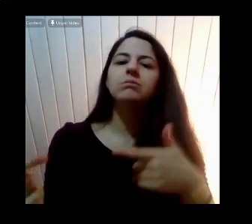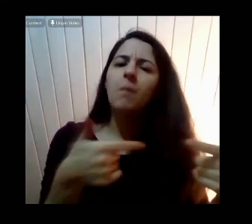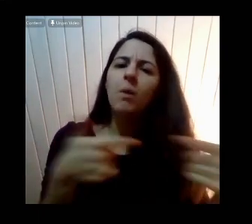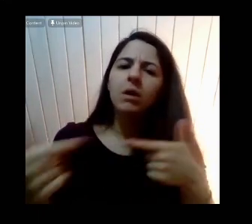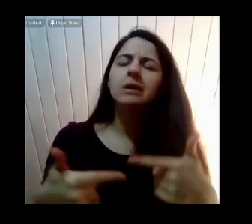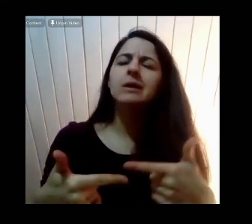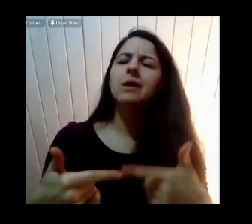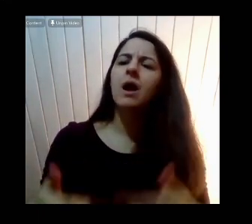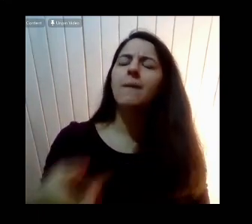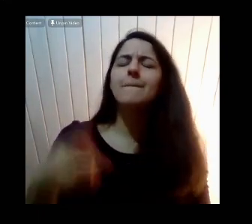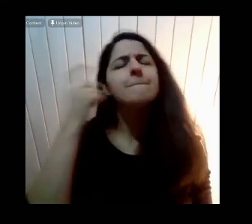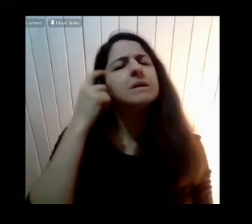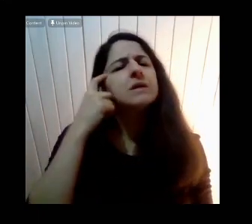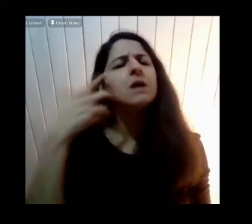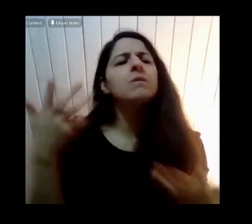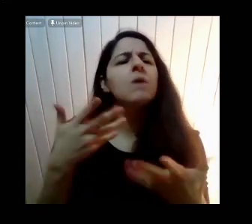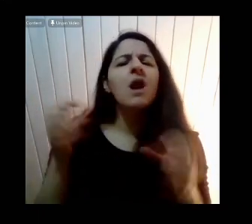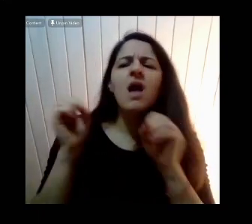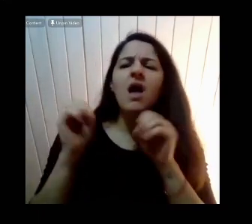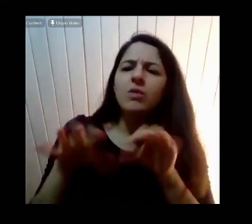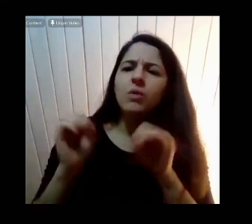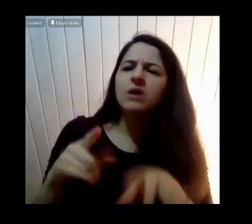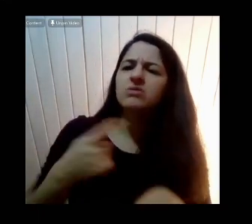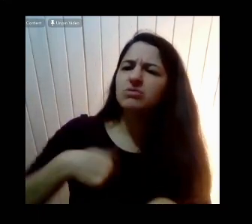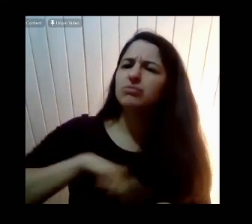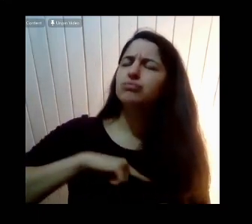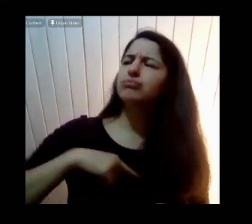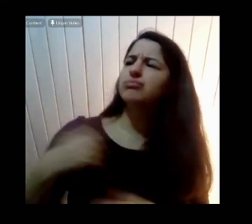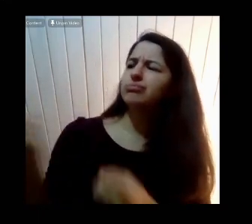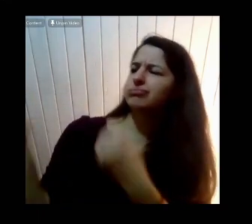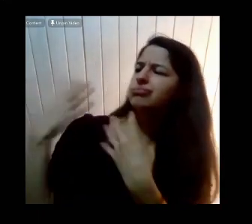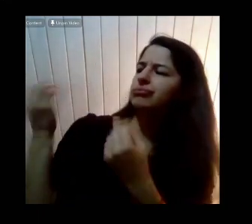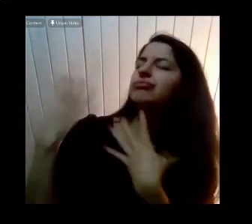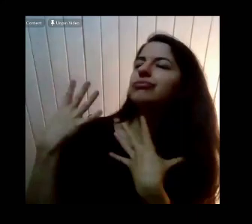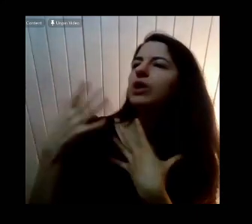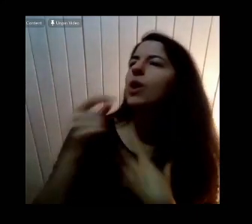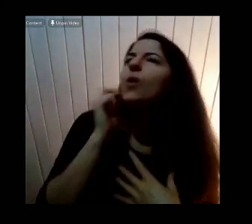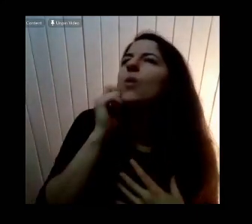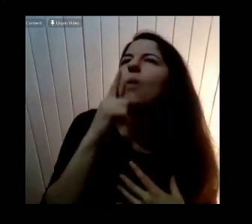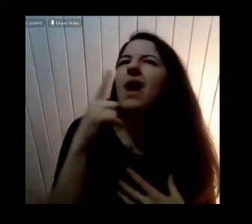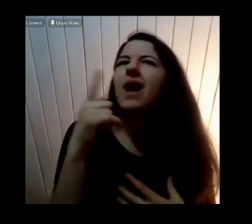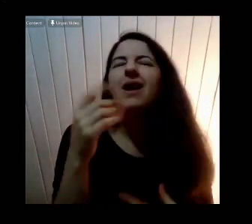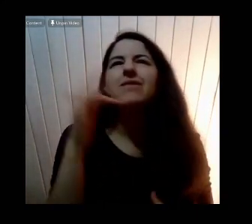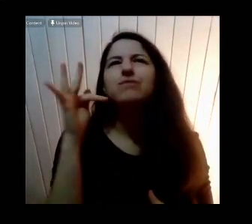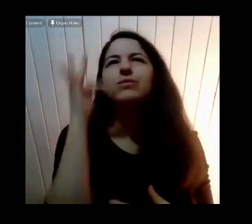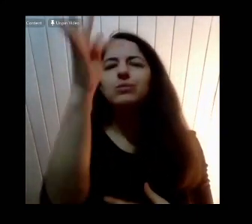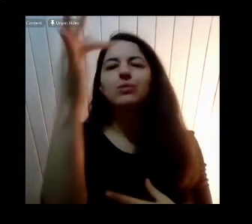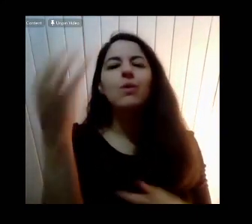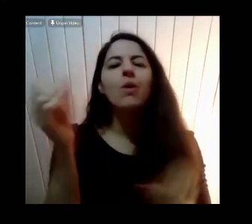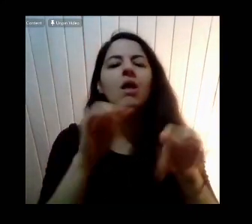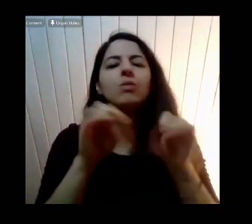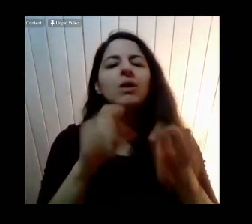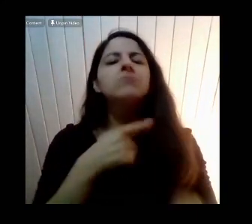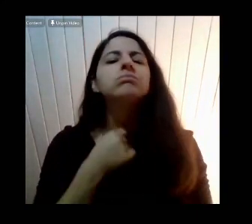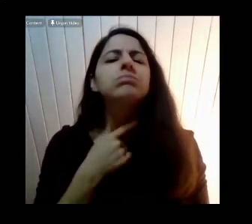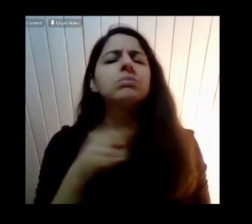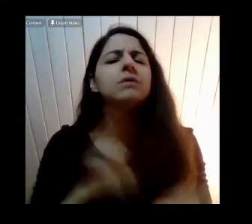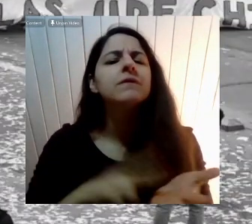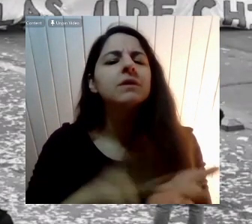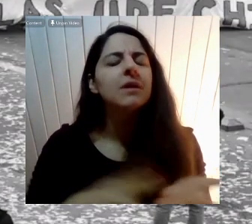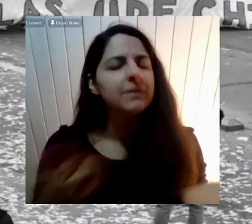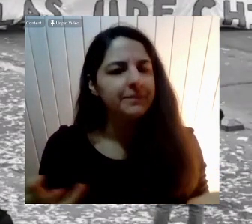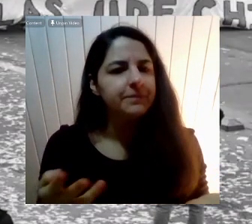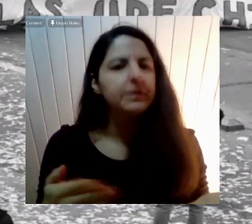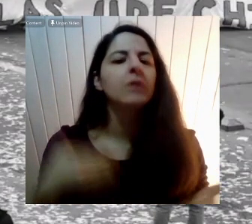Como una mala herencia De la dictadura Y ahí empieza Una disputa En torno al concepto De educación Esa disputa Siguió el 2011